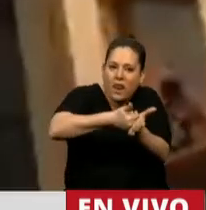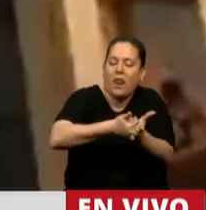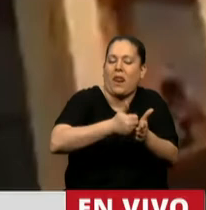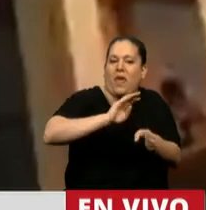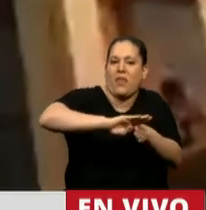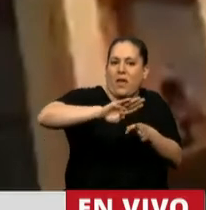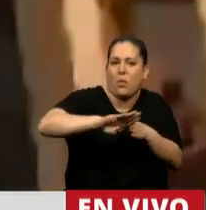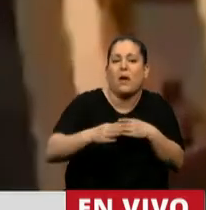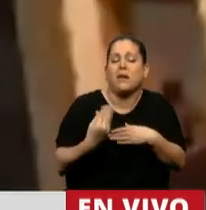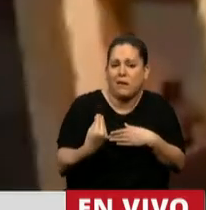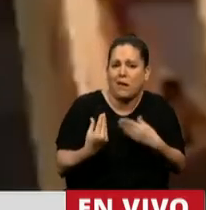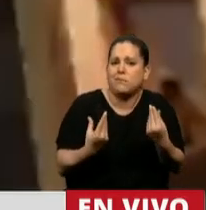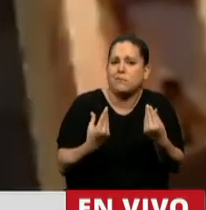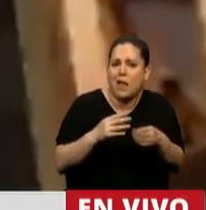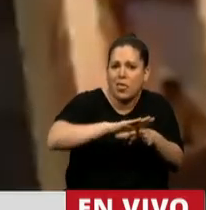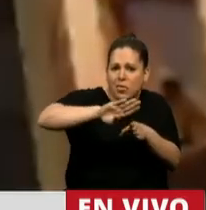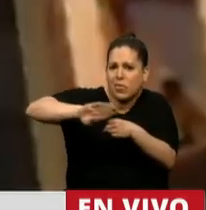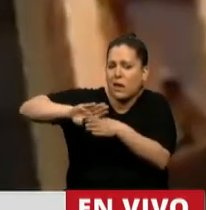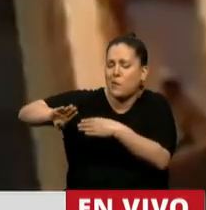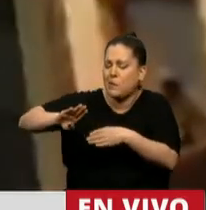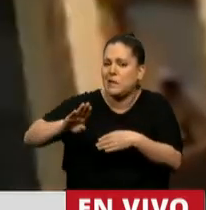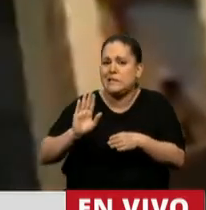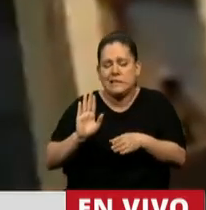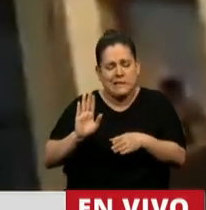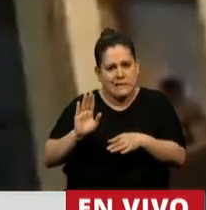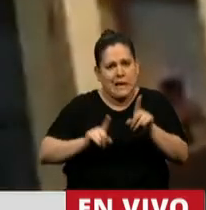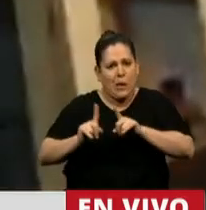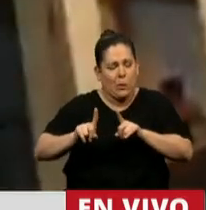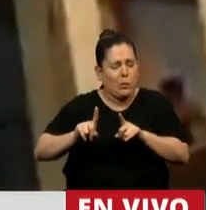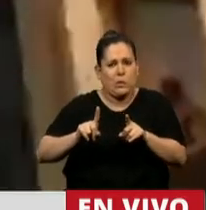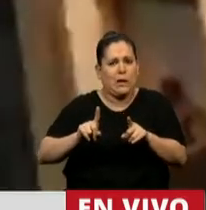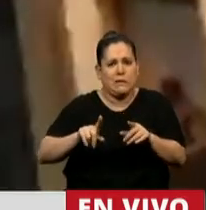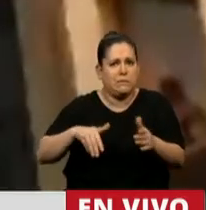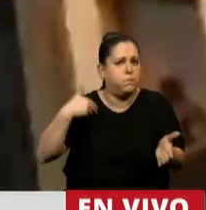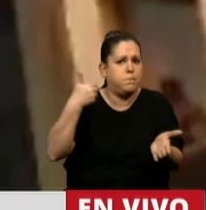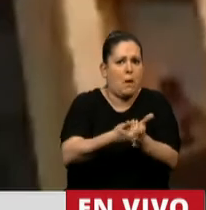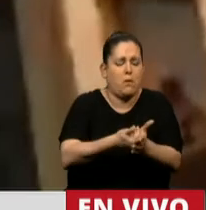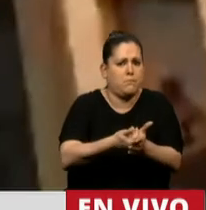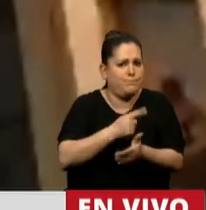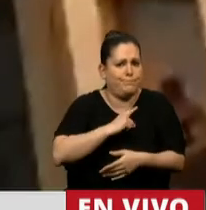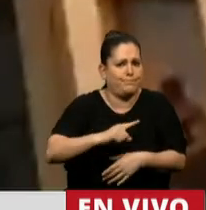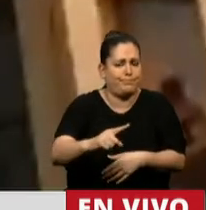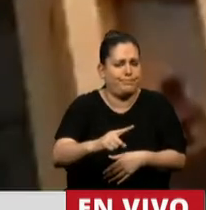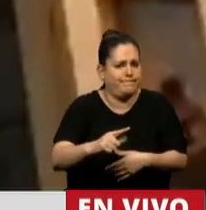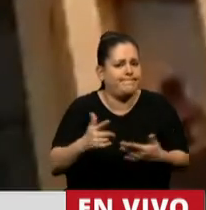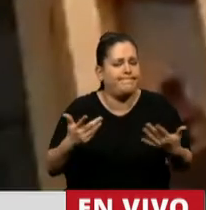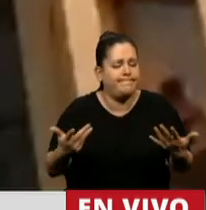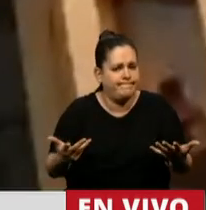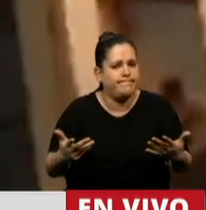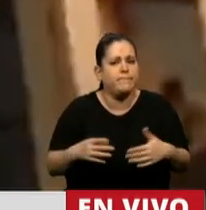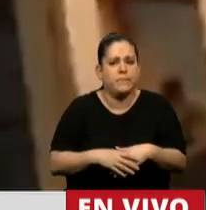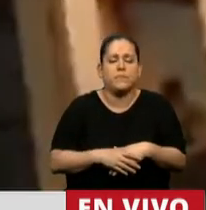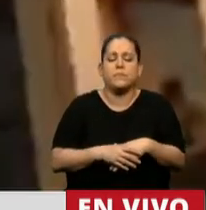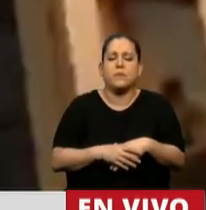deudas, que en muchas de ellas son casi imposibles de solventar o de pagar. Señor